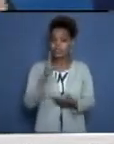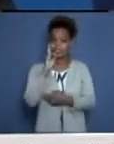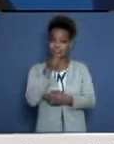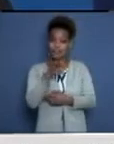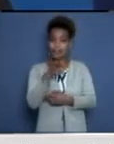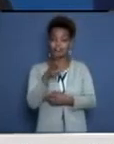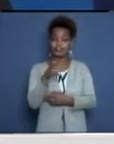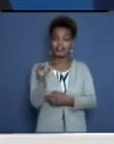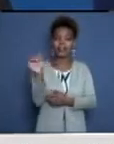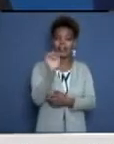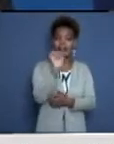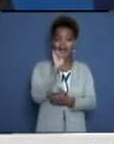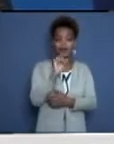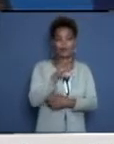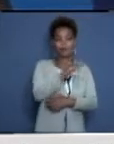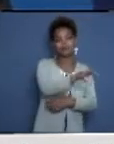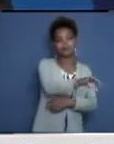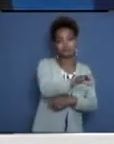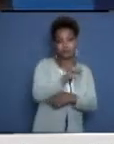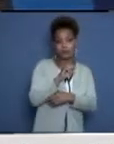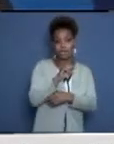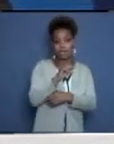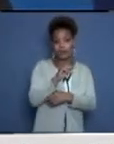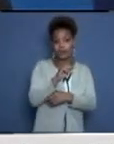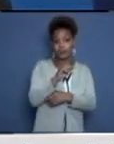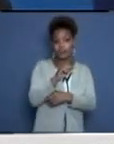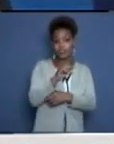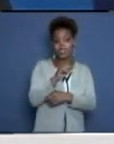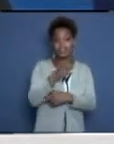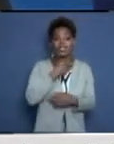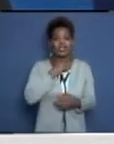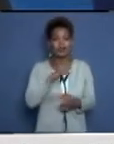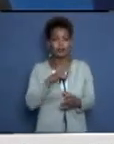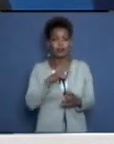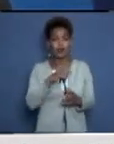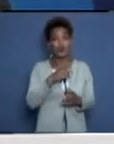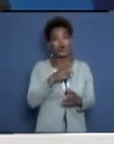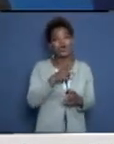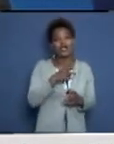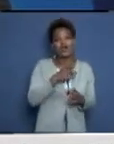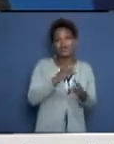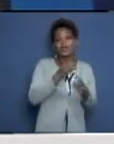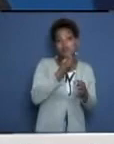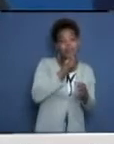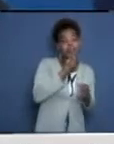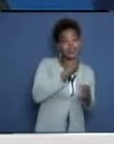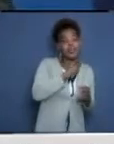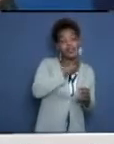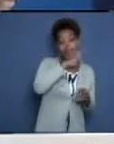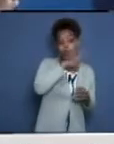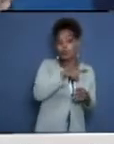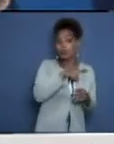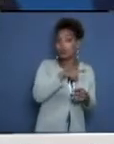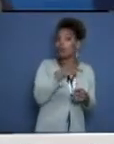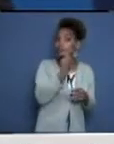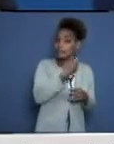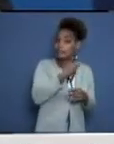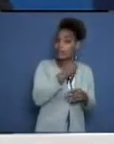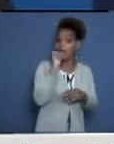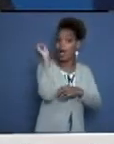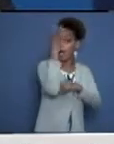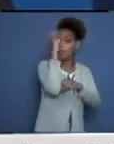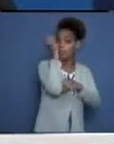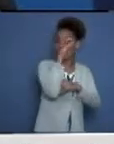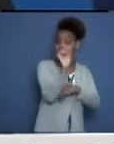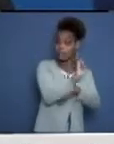traslado hacia esta institución y si no requiere un transporte sanitario o en ambulancia, se traslada hacia la institución